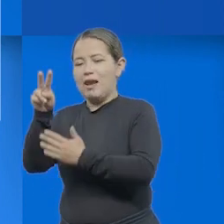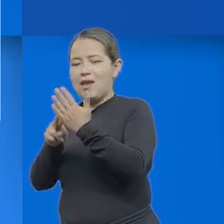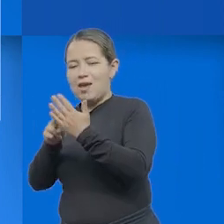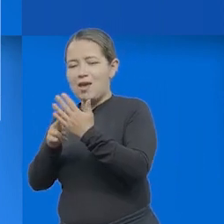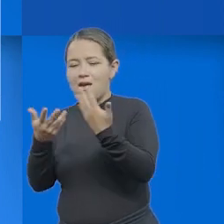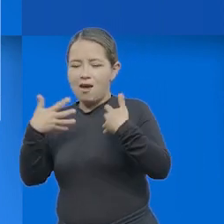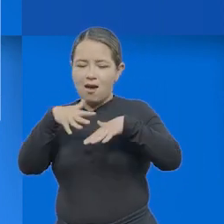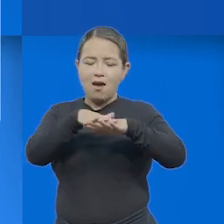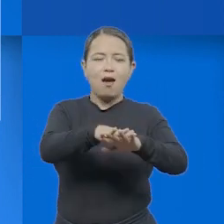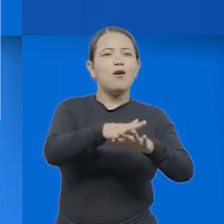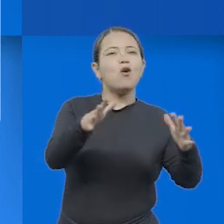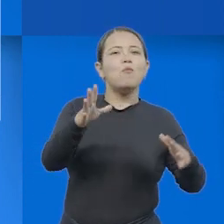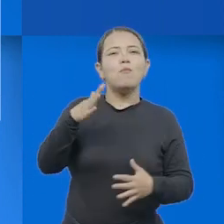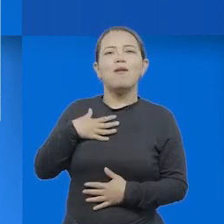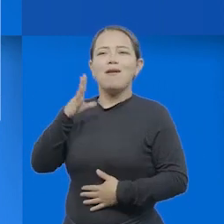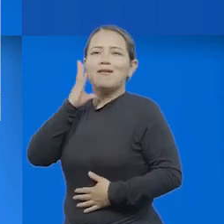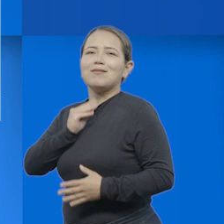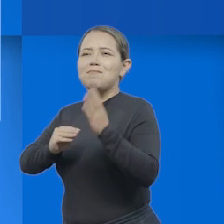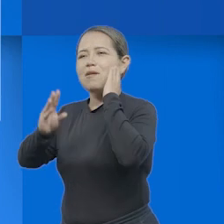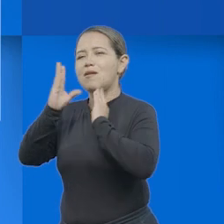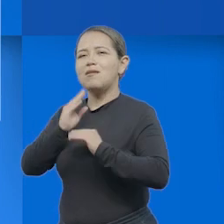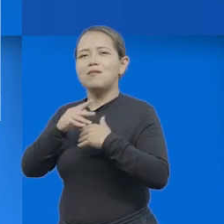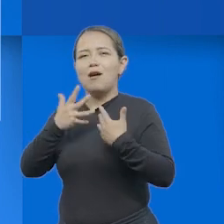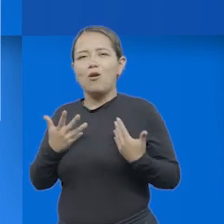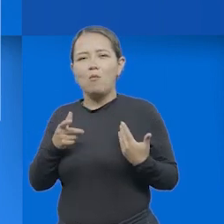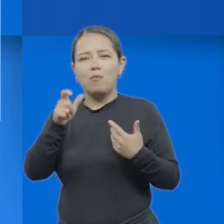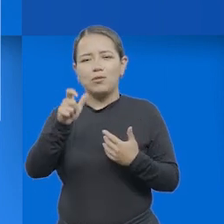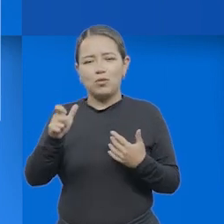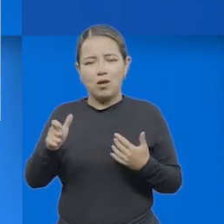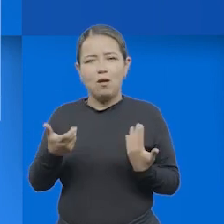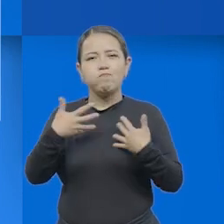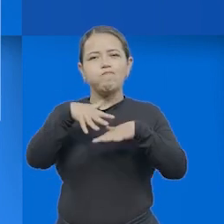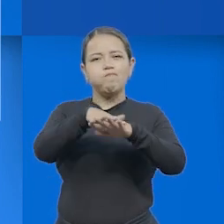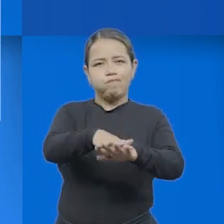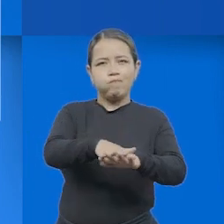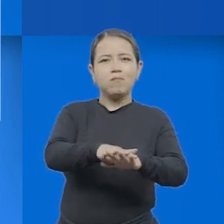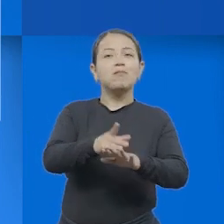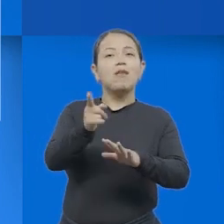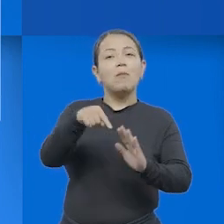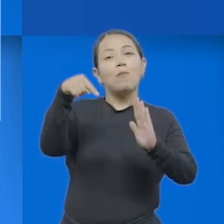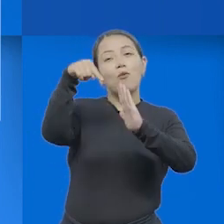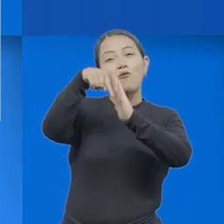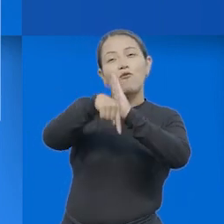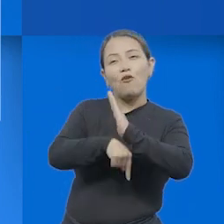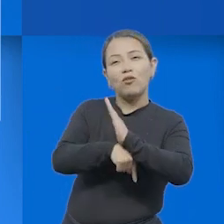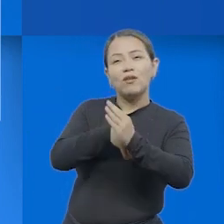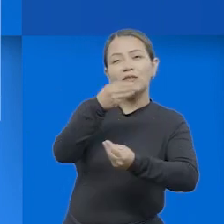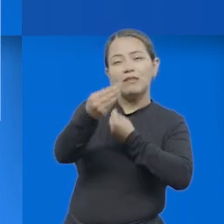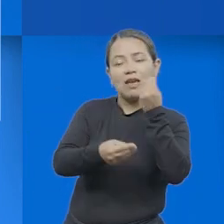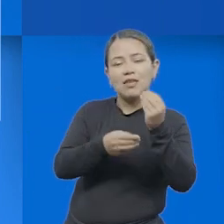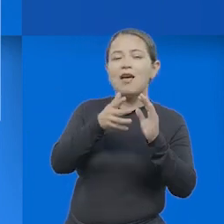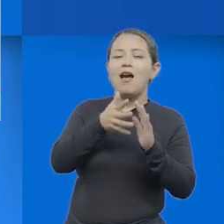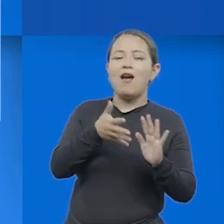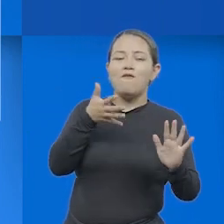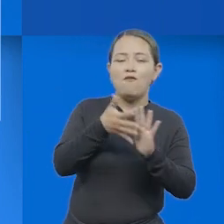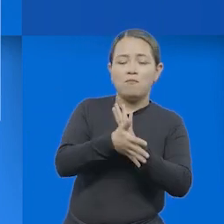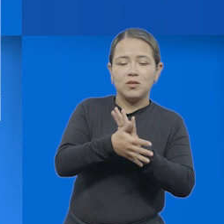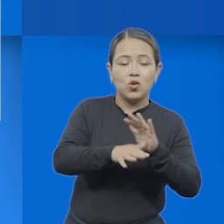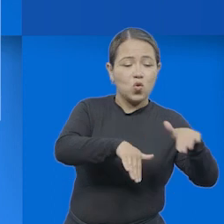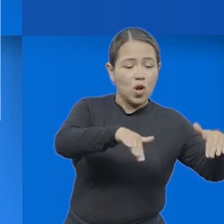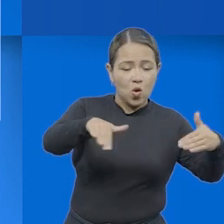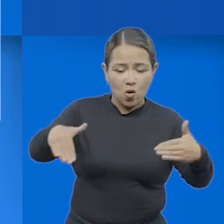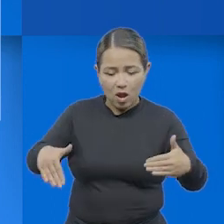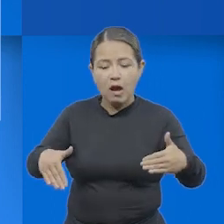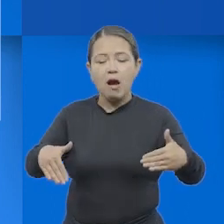el lector y algunos elementos de la experiencia del lector y profundas que buscan deducir información